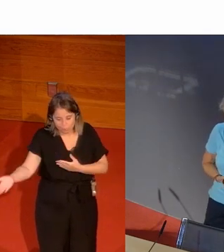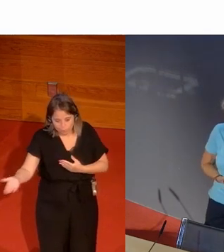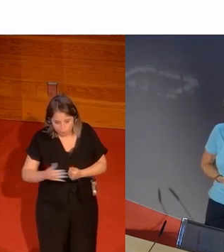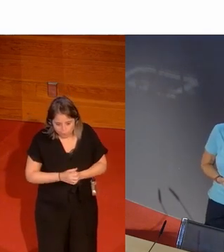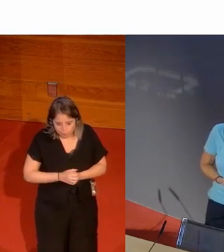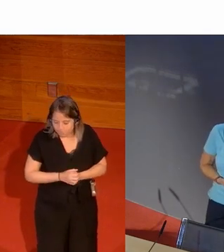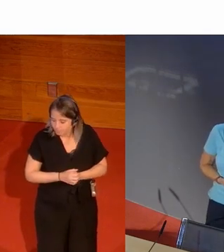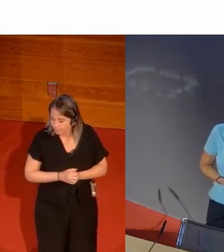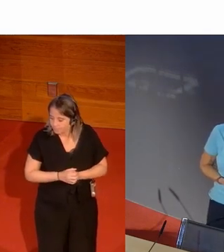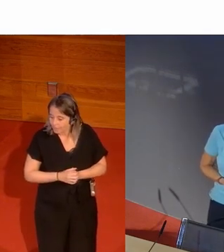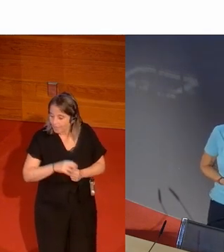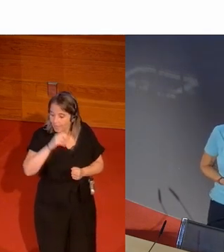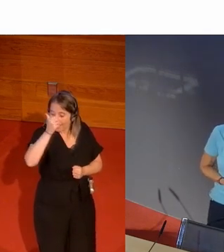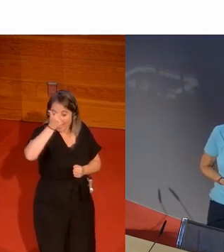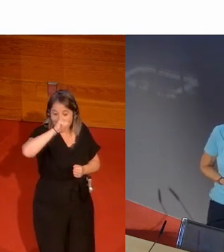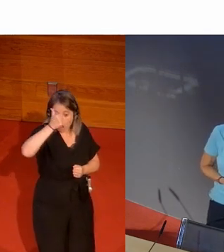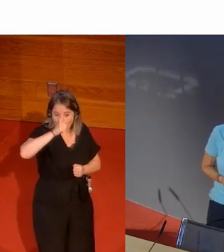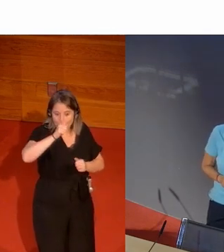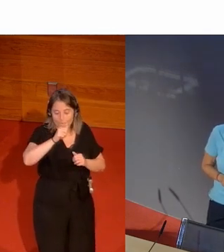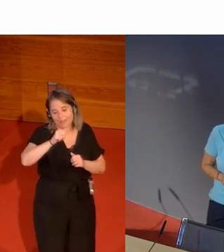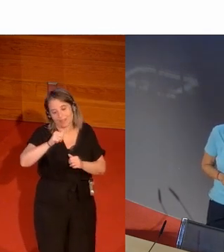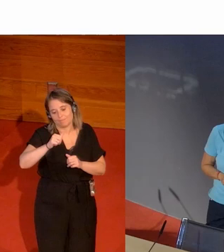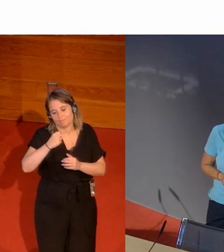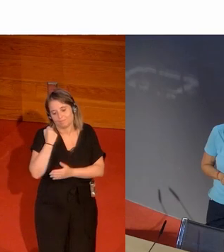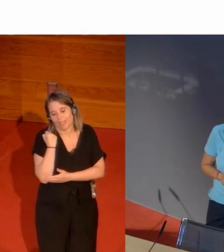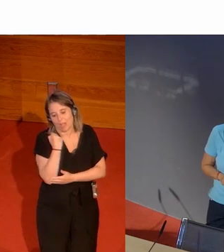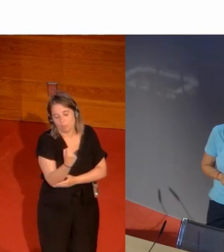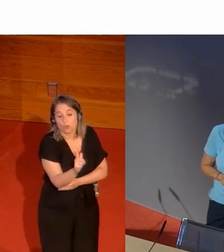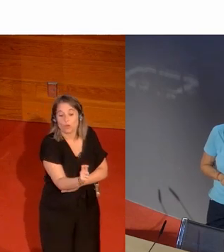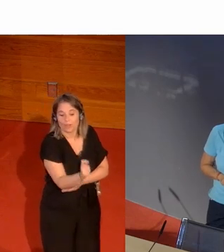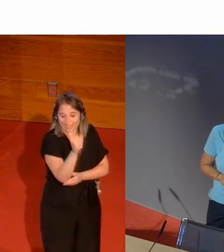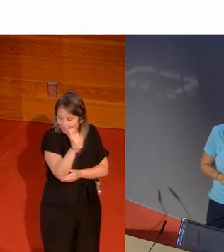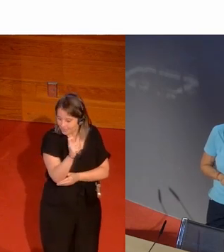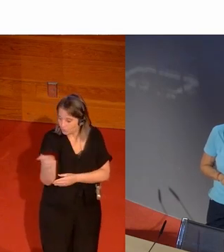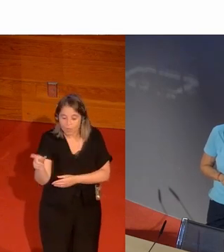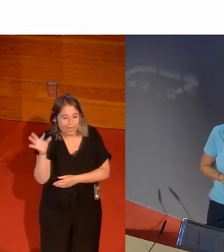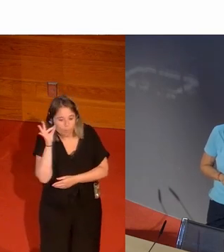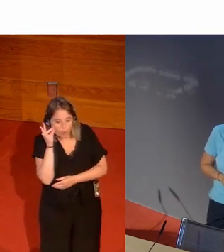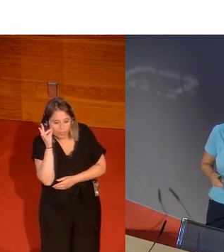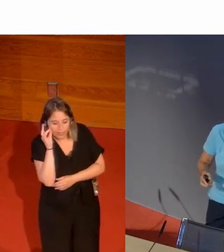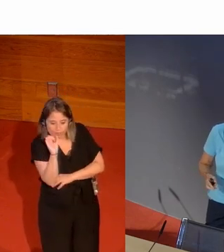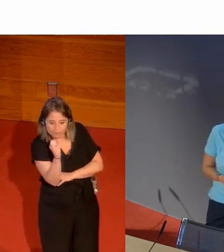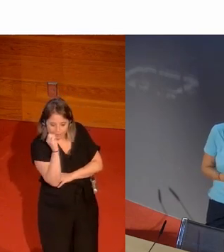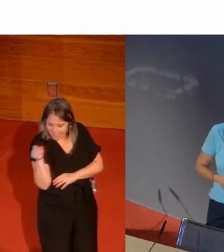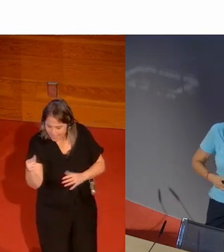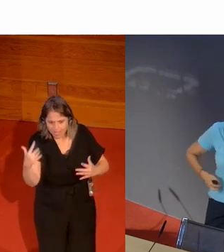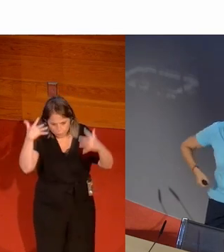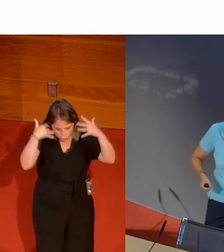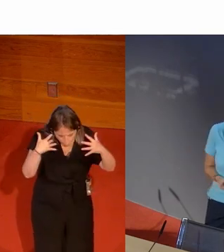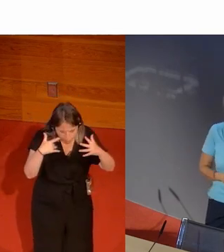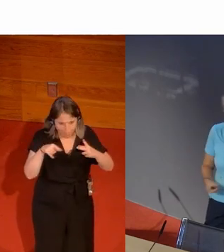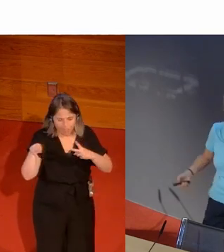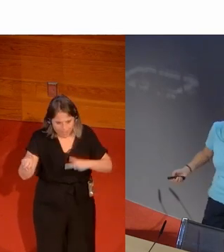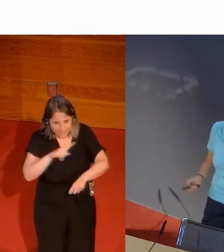el hombre que está detrás del éxito de Paula Abadosa o sea Paula no sale en la que suda ni